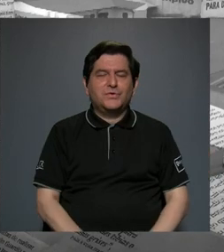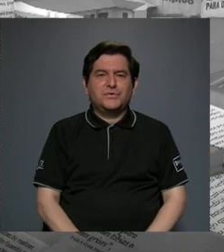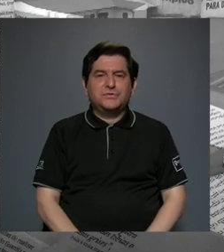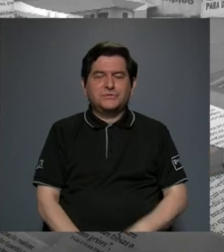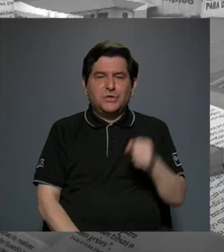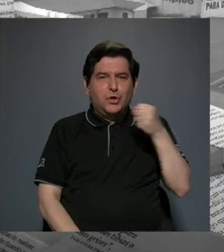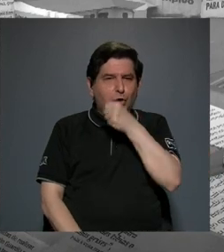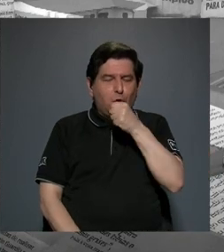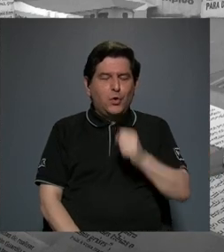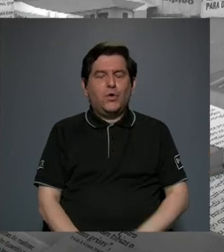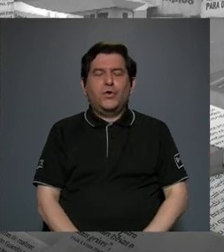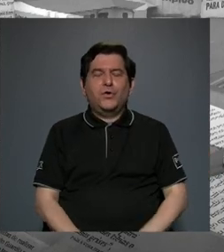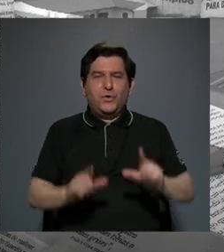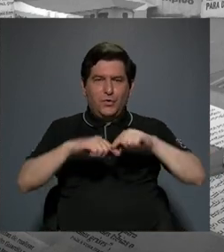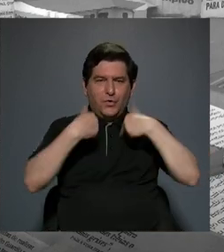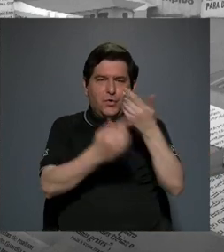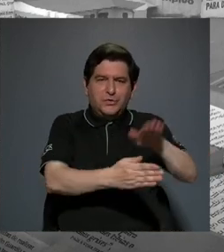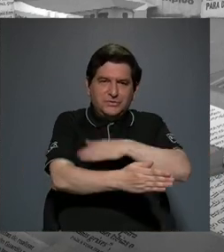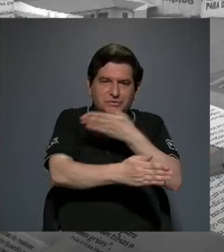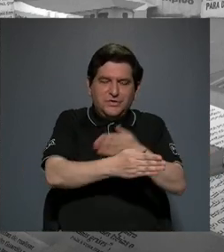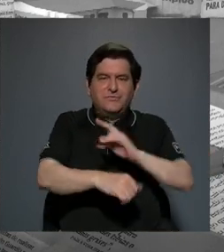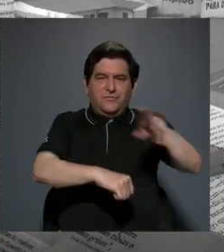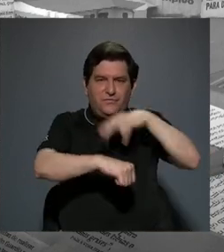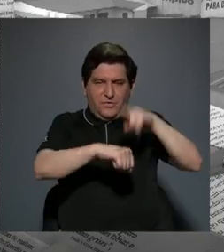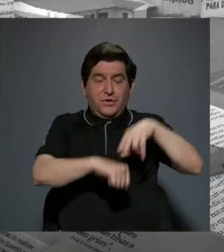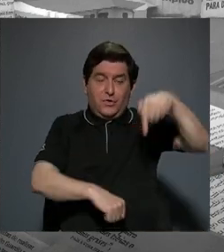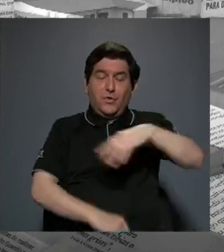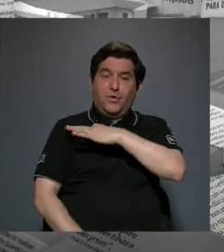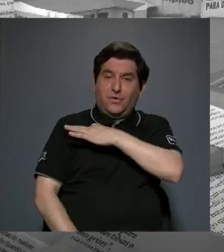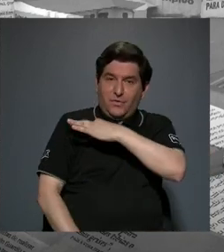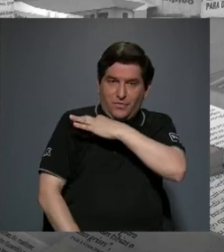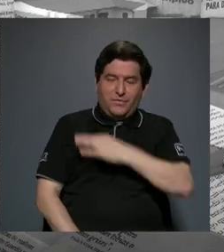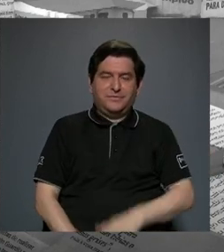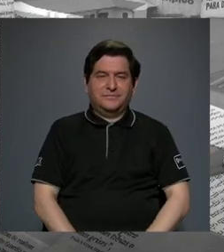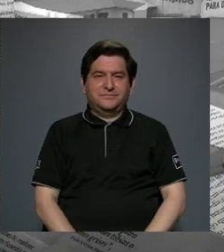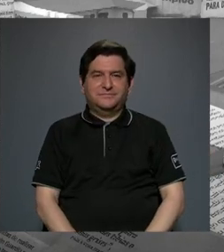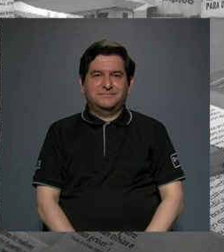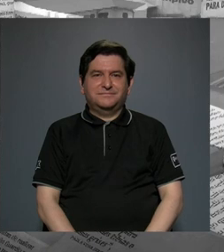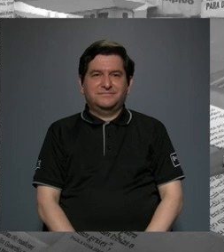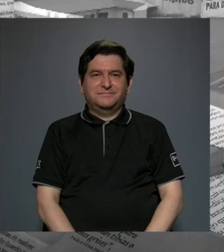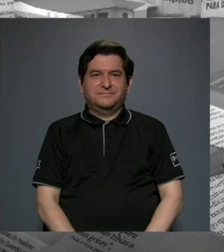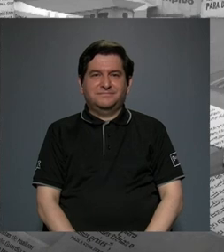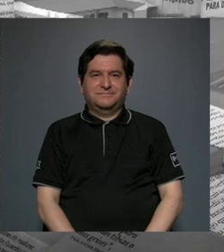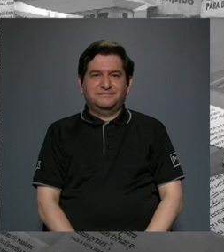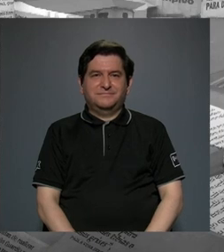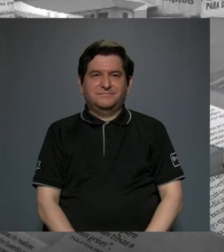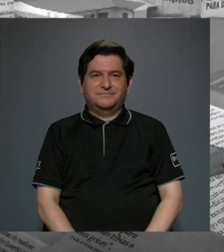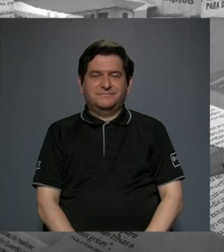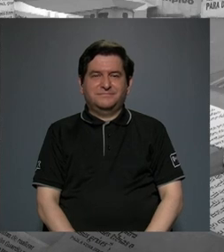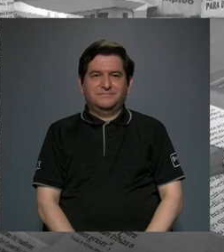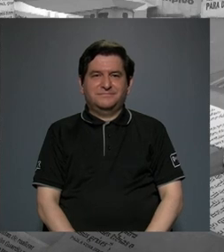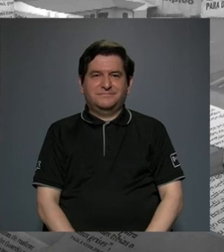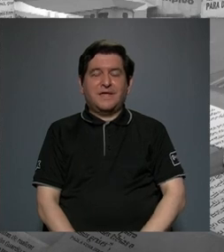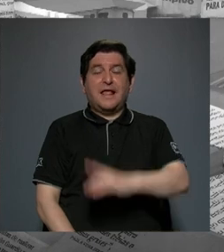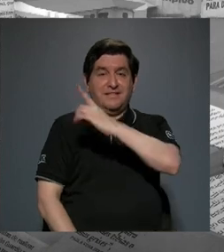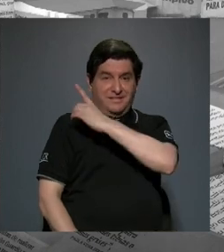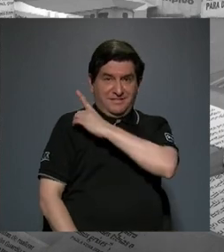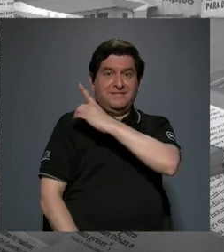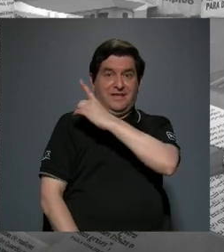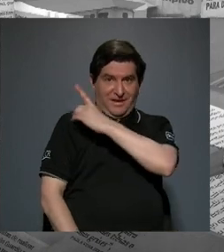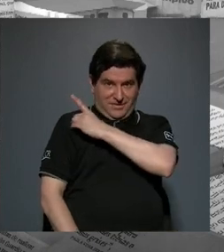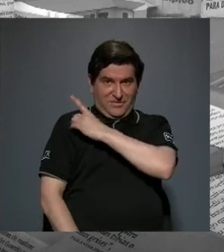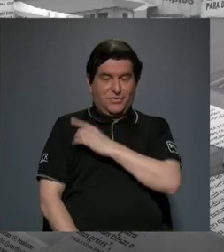Coro Sinfónico Nacional. Y hoy tenemos de invitado directamente a el director